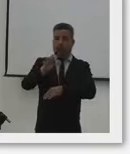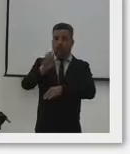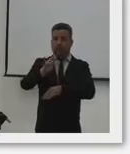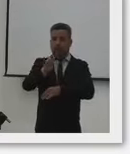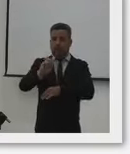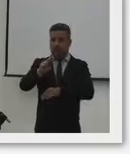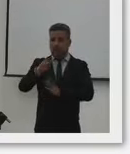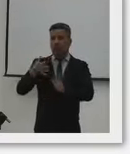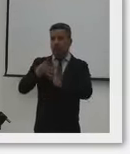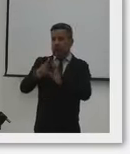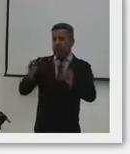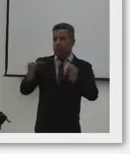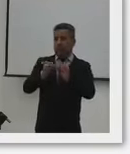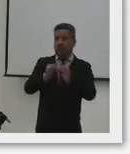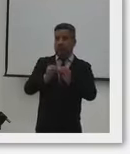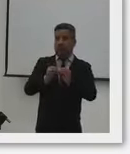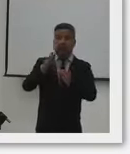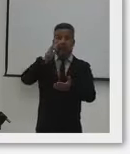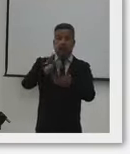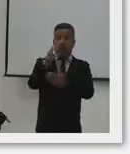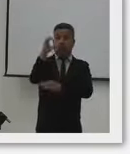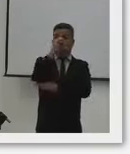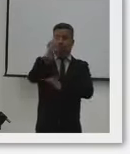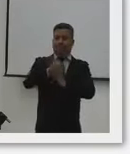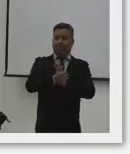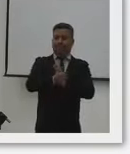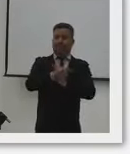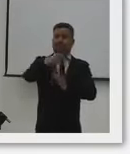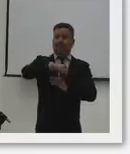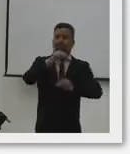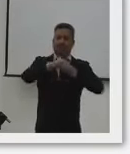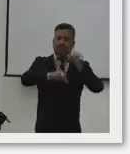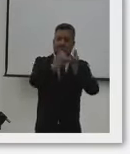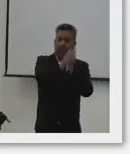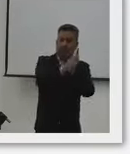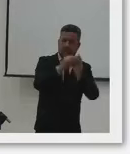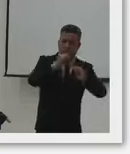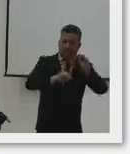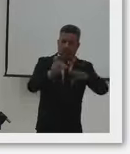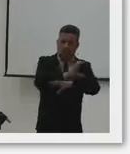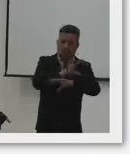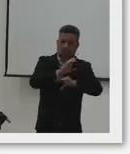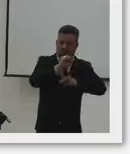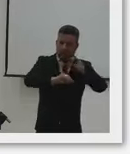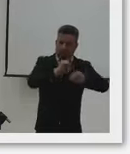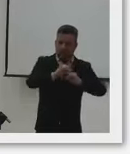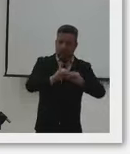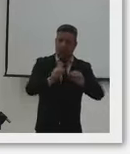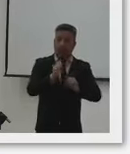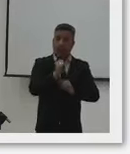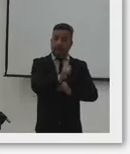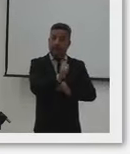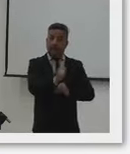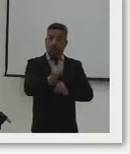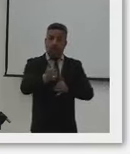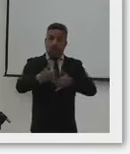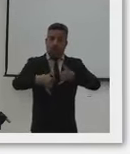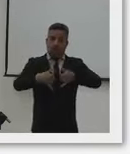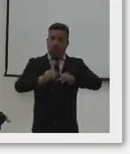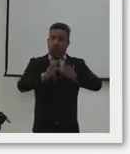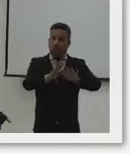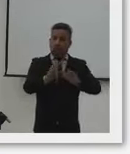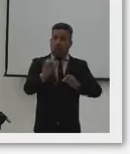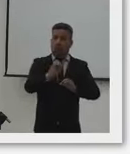ampliar sobre eso. Y creemos que Colombia, también con ese talento que tiene en programación, con ese talento que tiene en los mismos